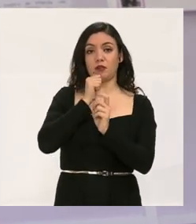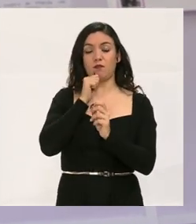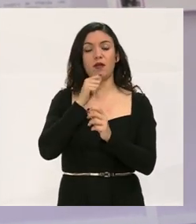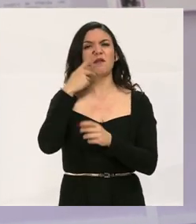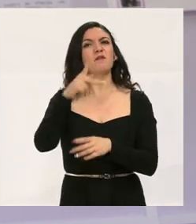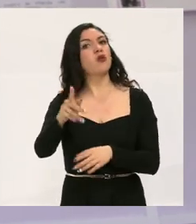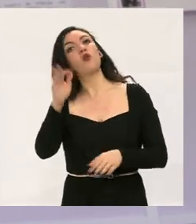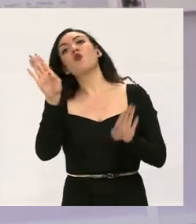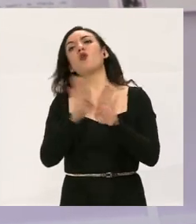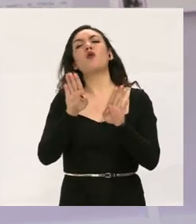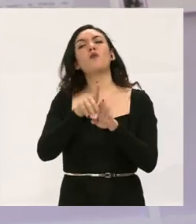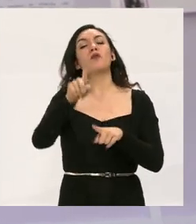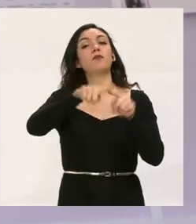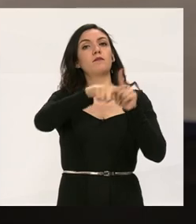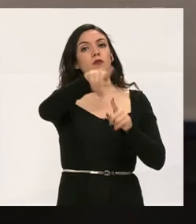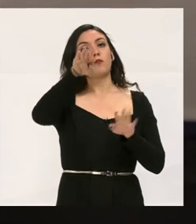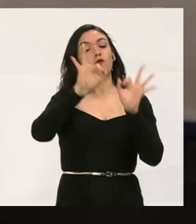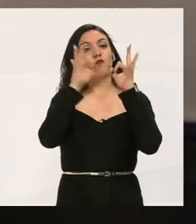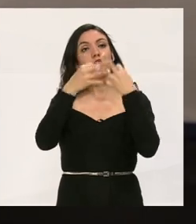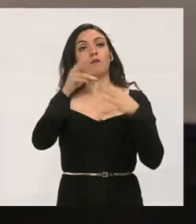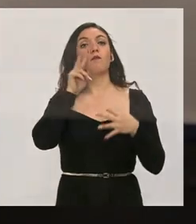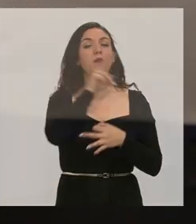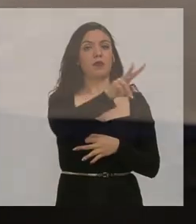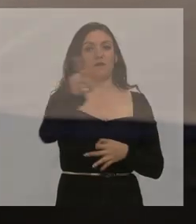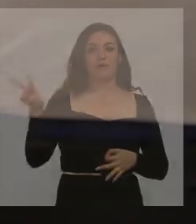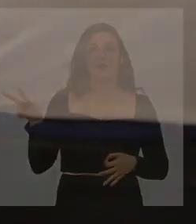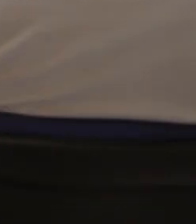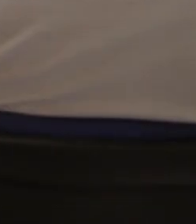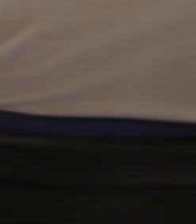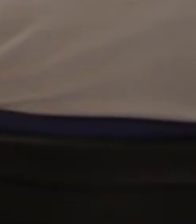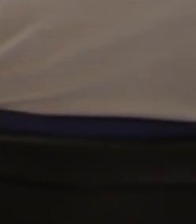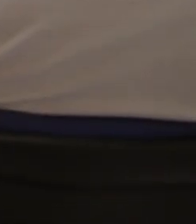todo el tiempo, pero es cuestión de perspectivas.